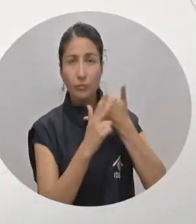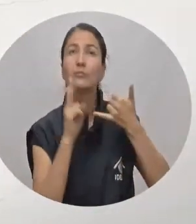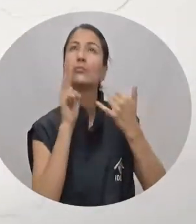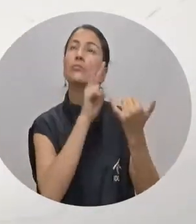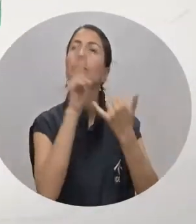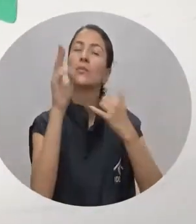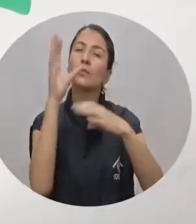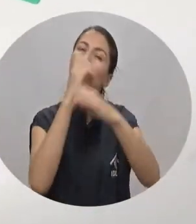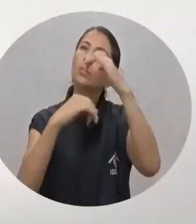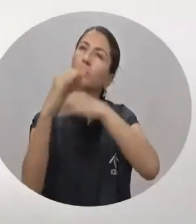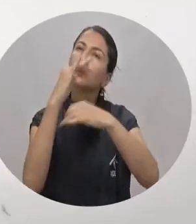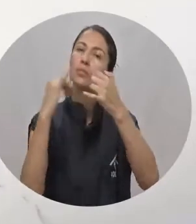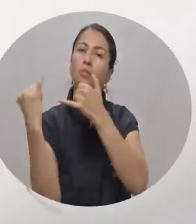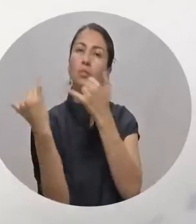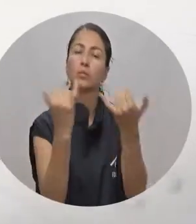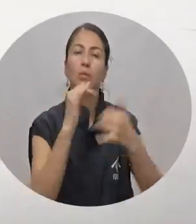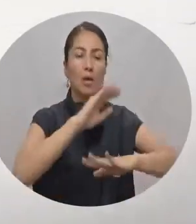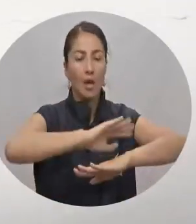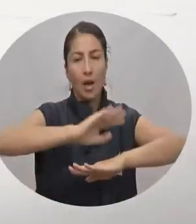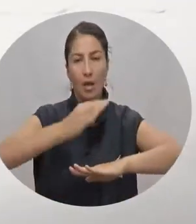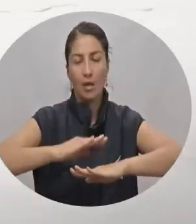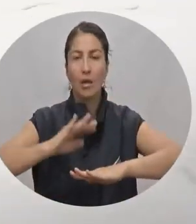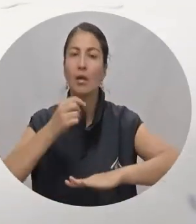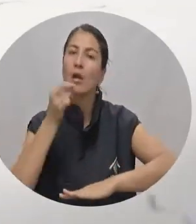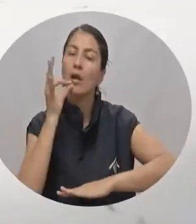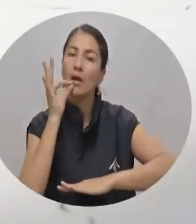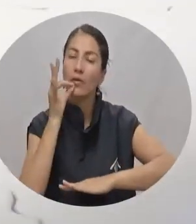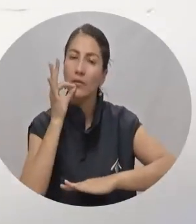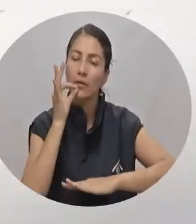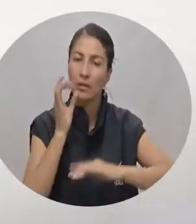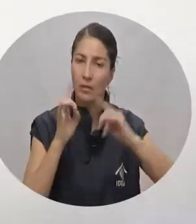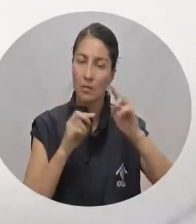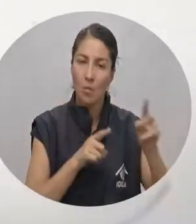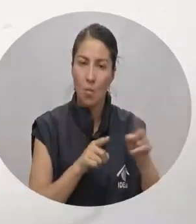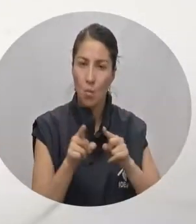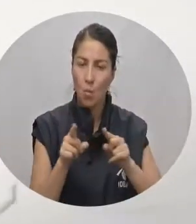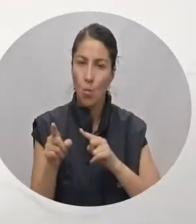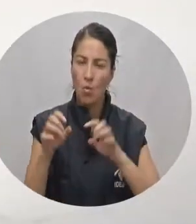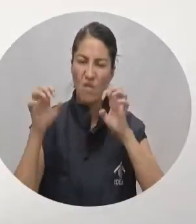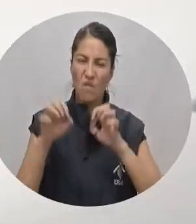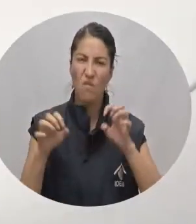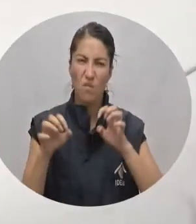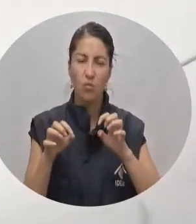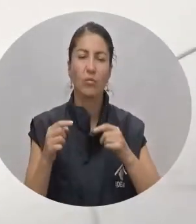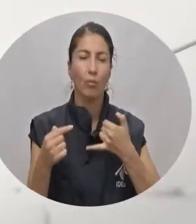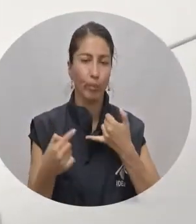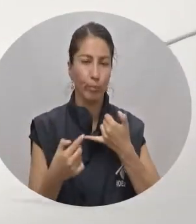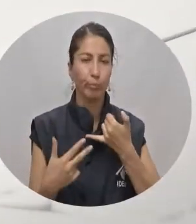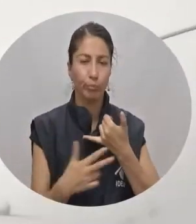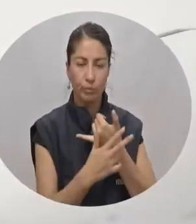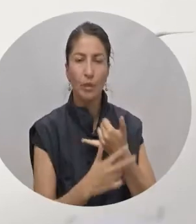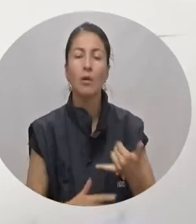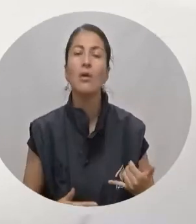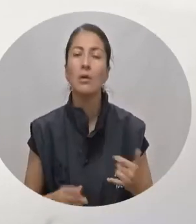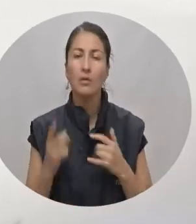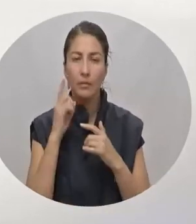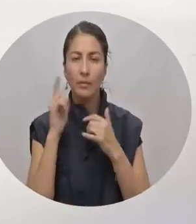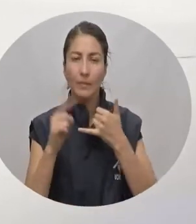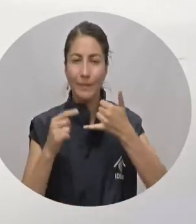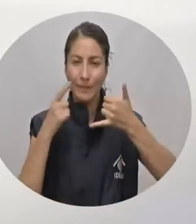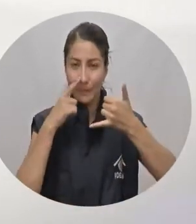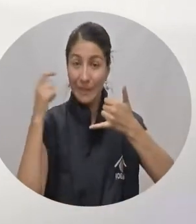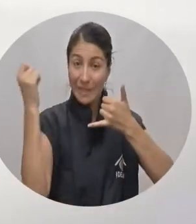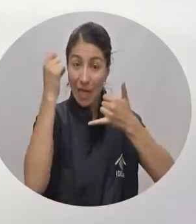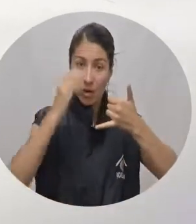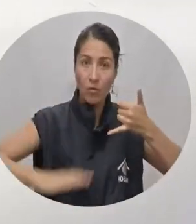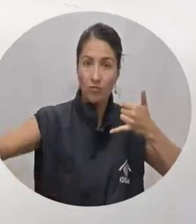con 32 grados. Sobre la región andina se prevé mayor nubosidad en el occidente de Antioquia y el eje cafetero, áreas donde se